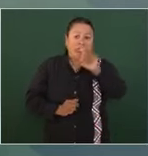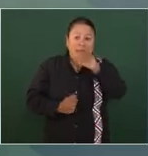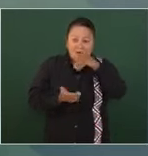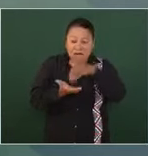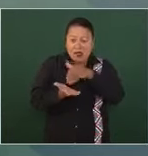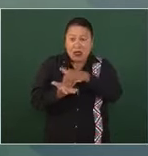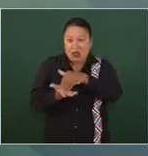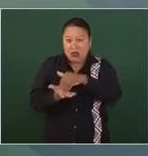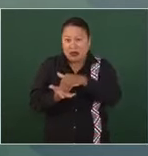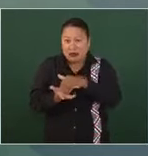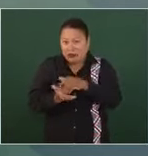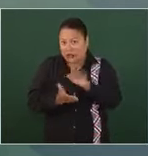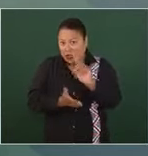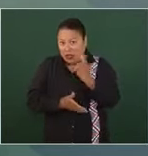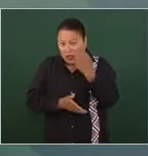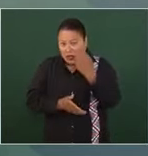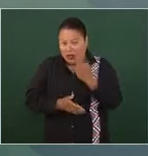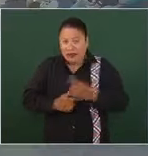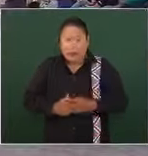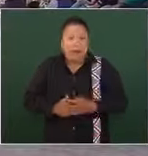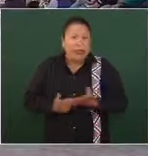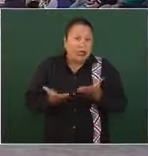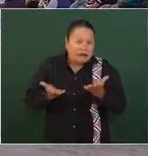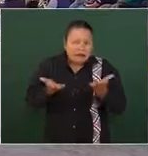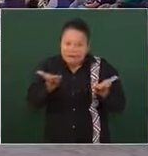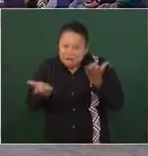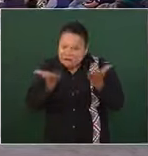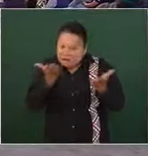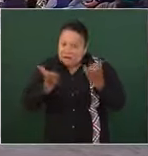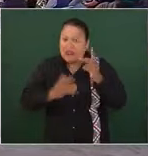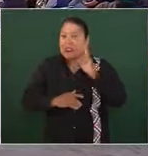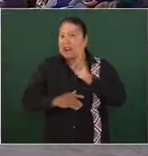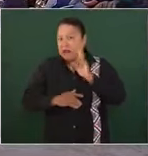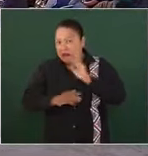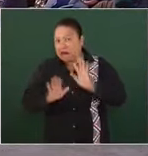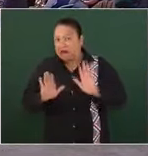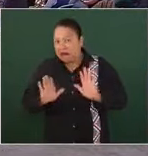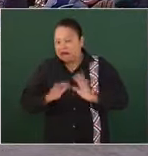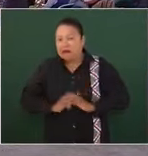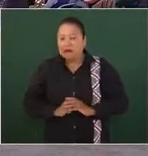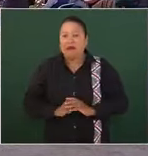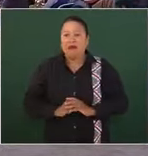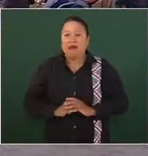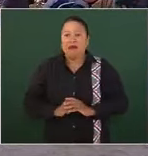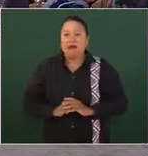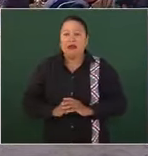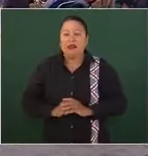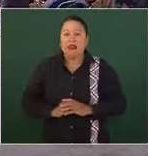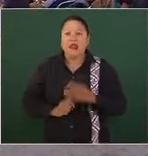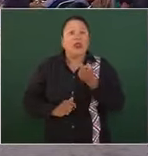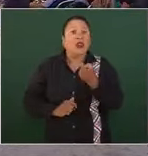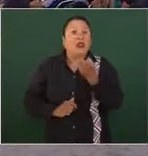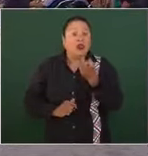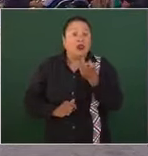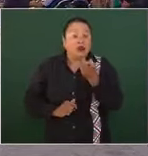de dólares en esos términos y por eso